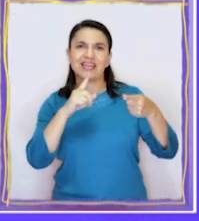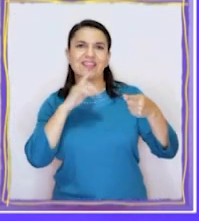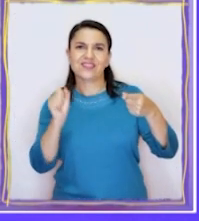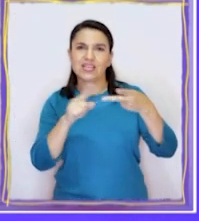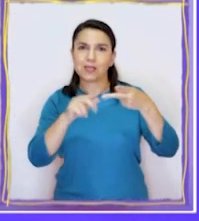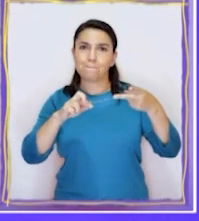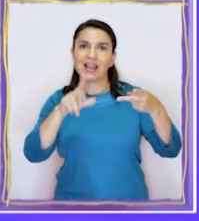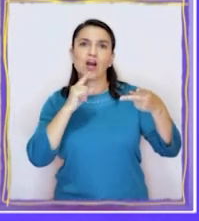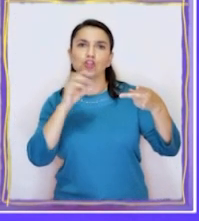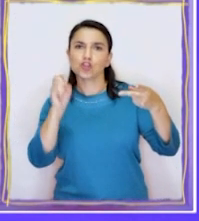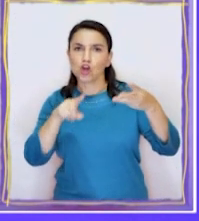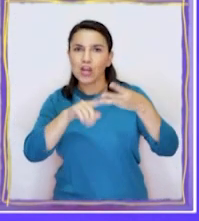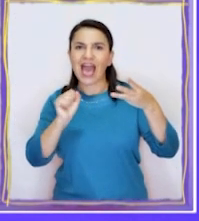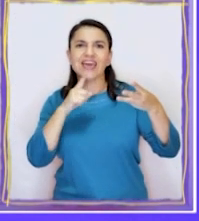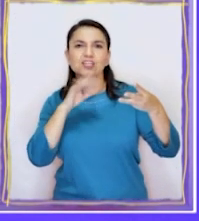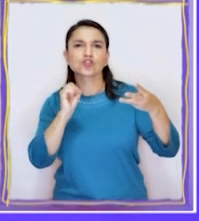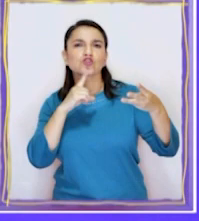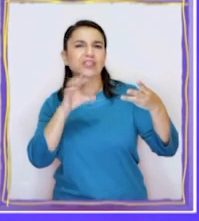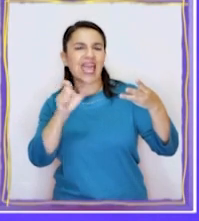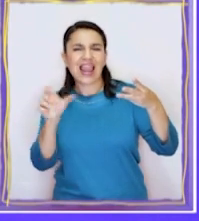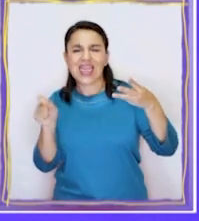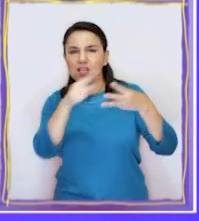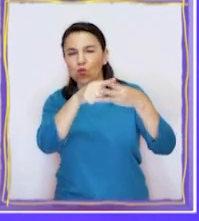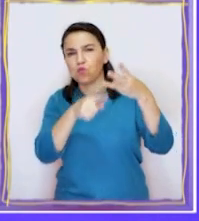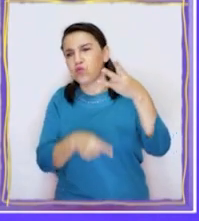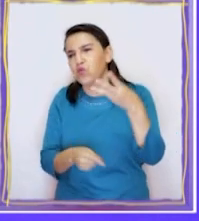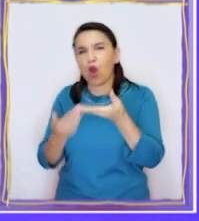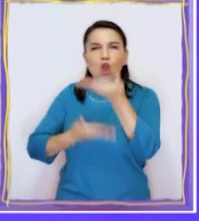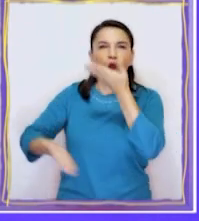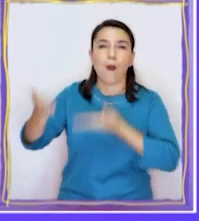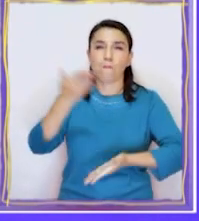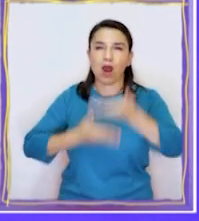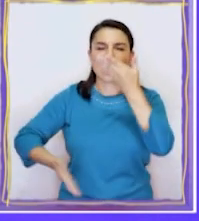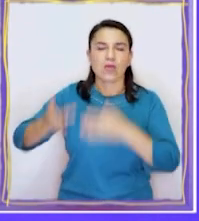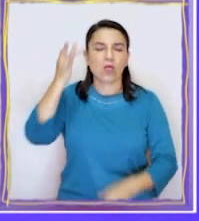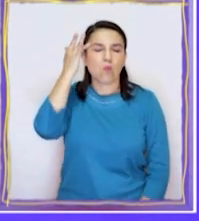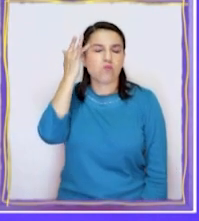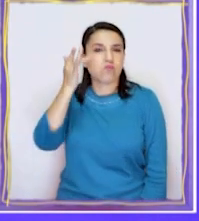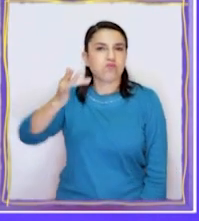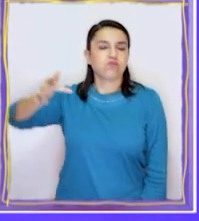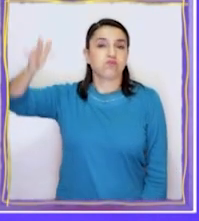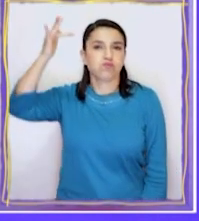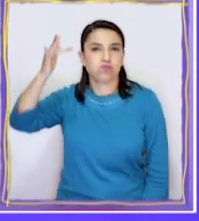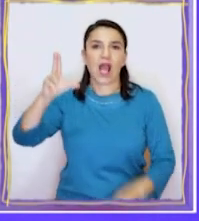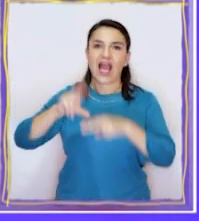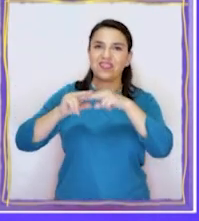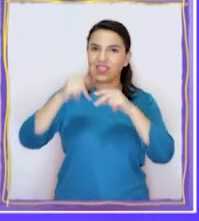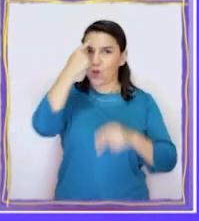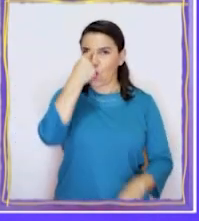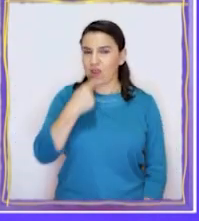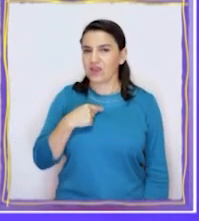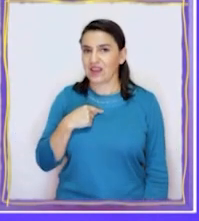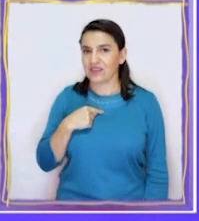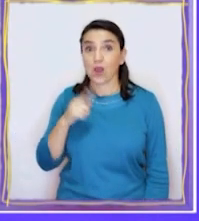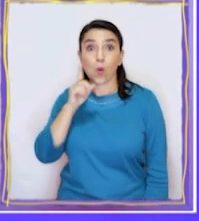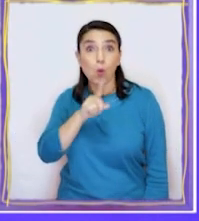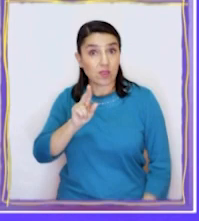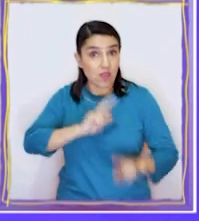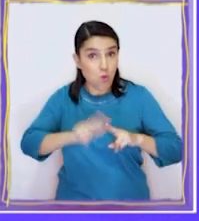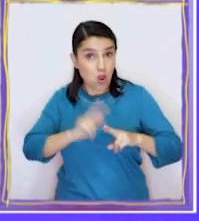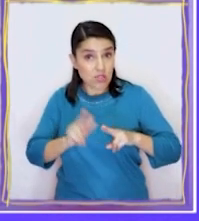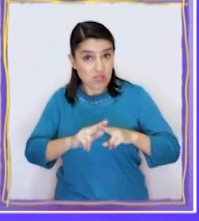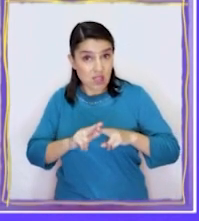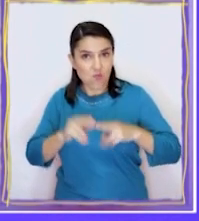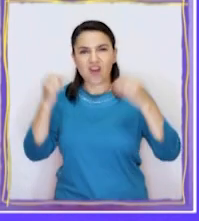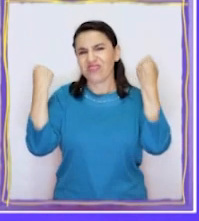y Aristóteles. Fue un verdadero honor haber compartido con las mentes más privilegiadas de la antigua Grecia. Lo último que hicimos